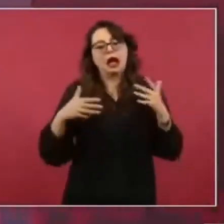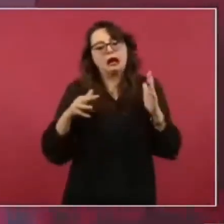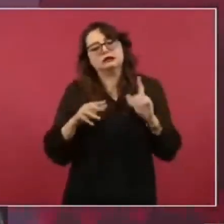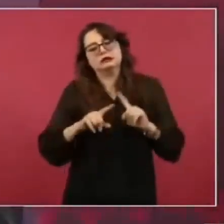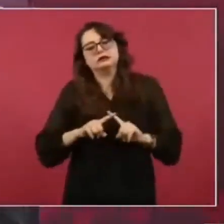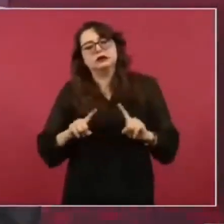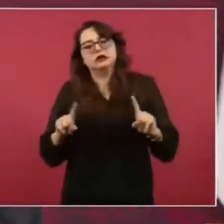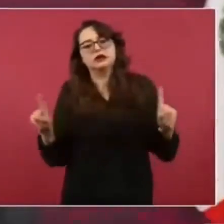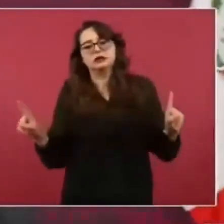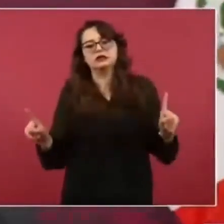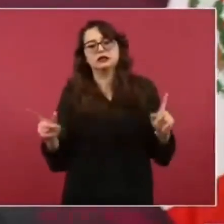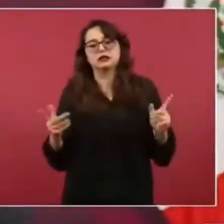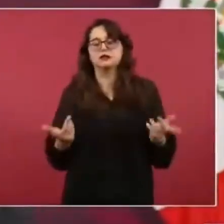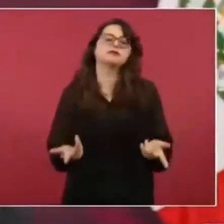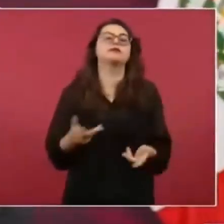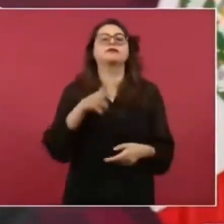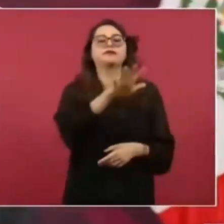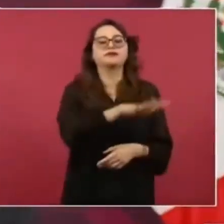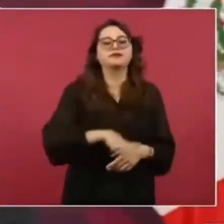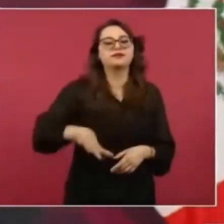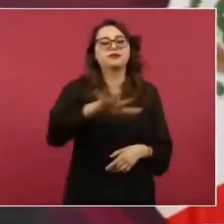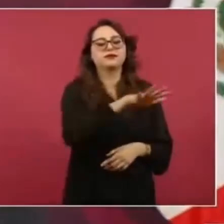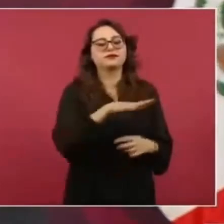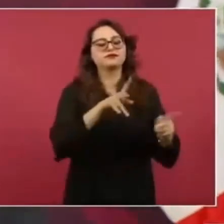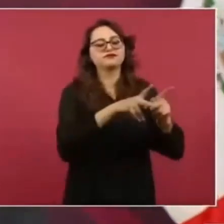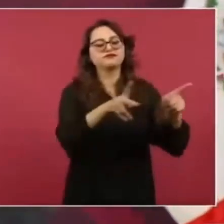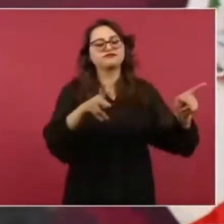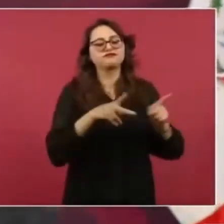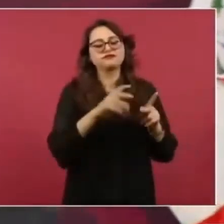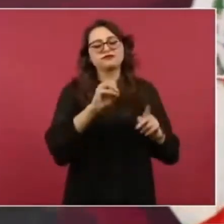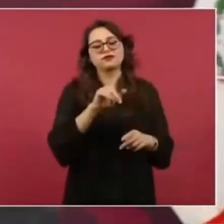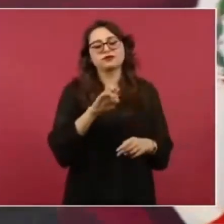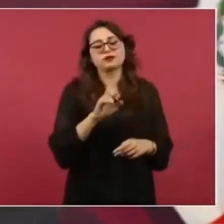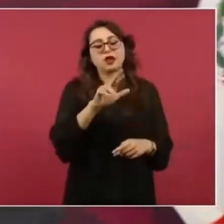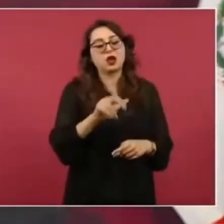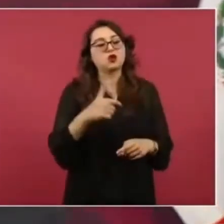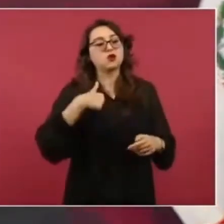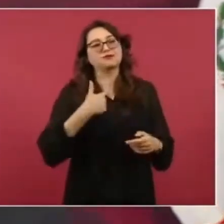la placita Olvera que me gustaría ir mucho,